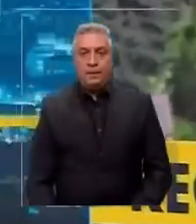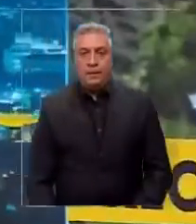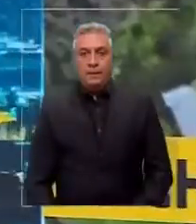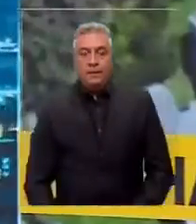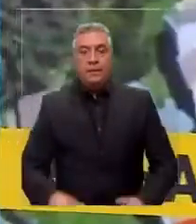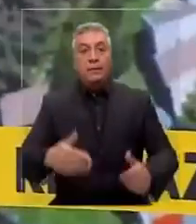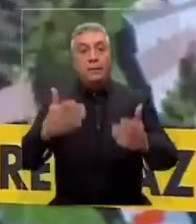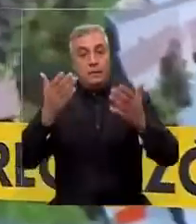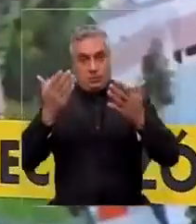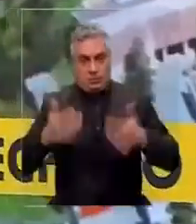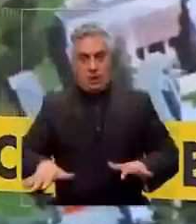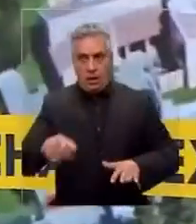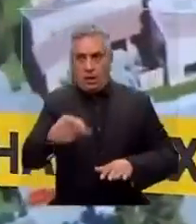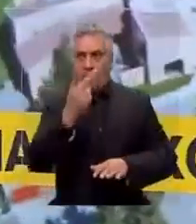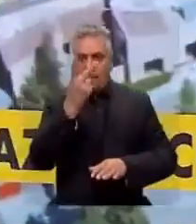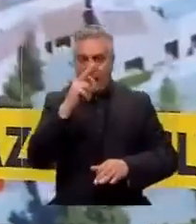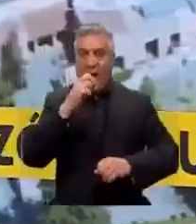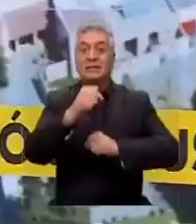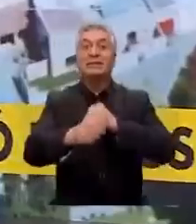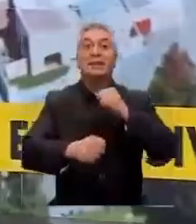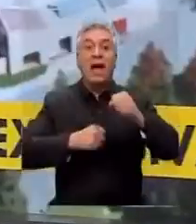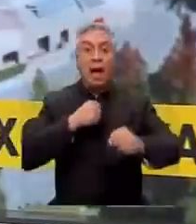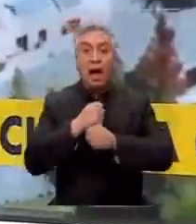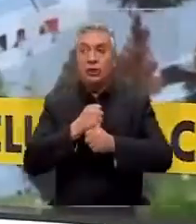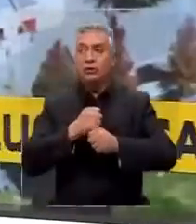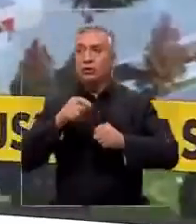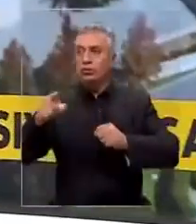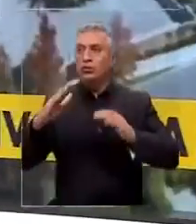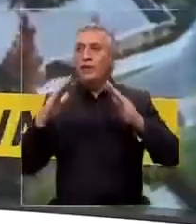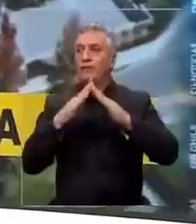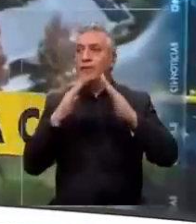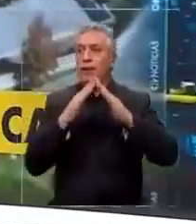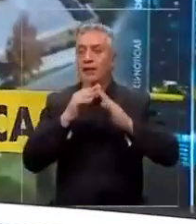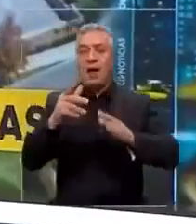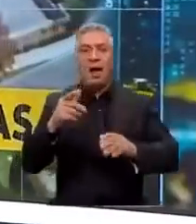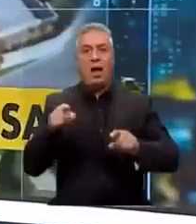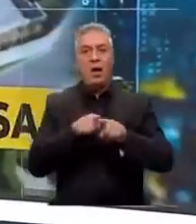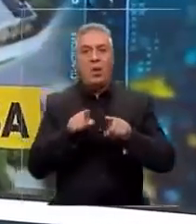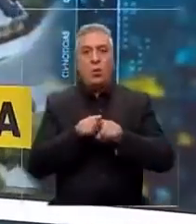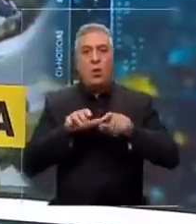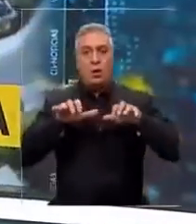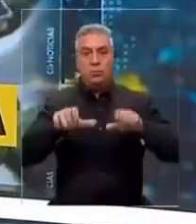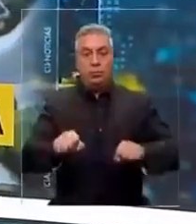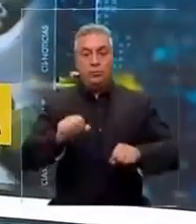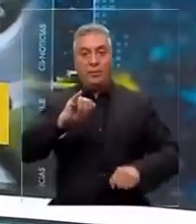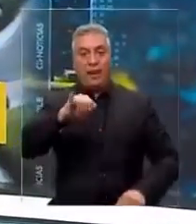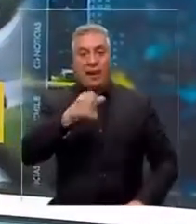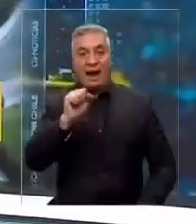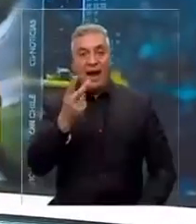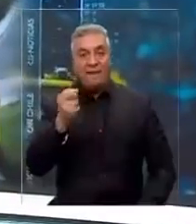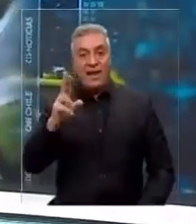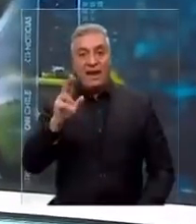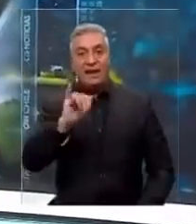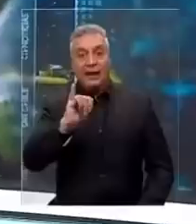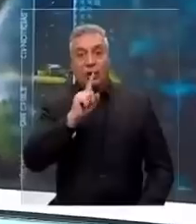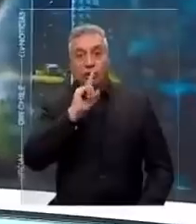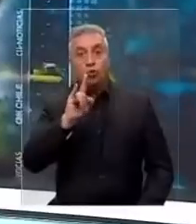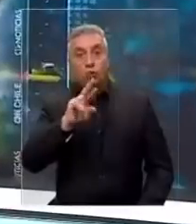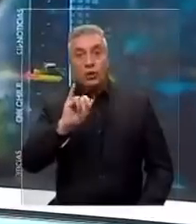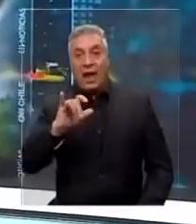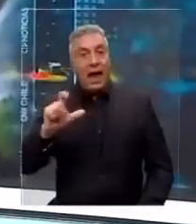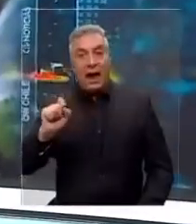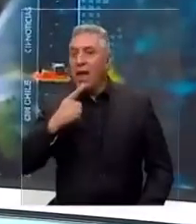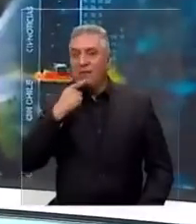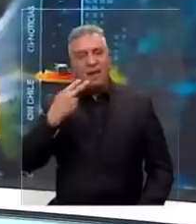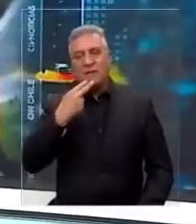Fue usada por 20 años como vivienda por los comandantes en jefe del ejército, hasta que Javier Iturriaga anunció que no vivirá